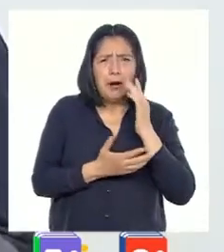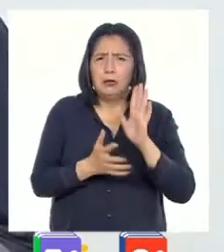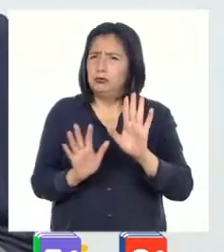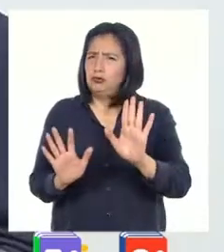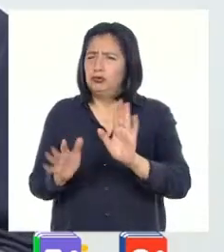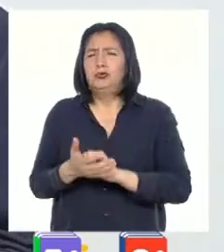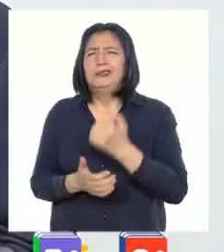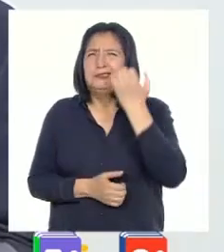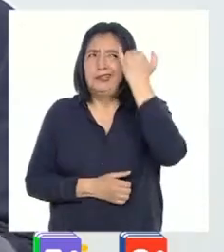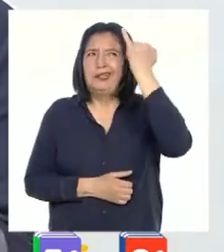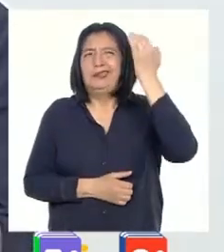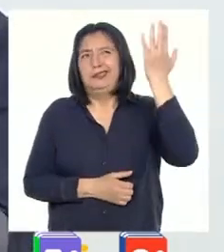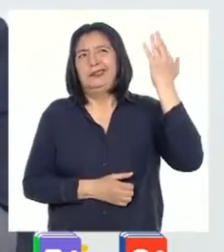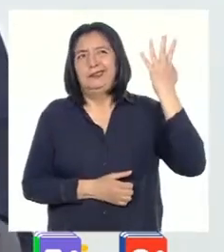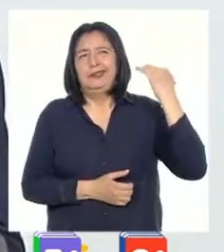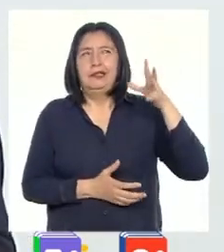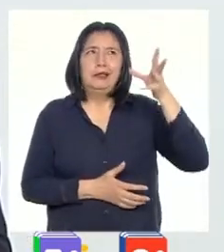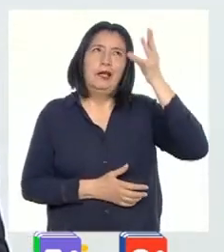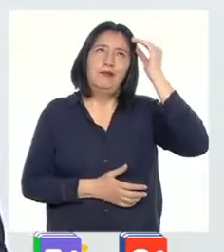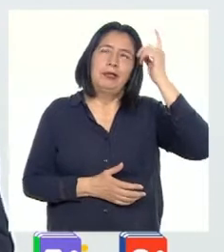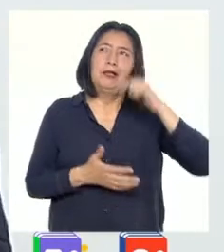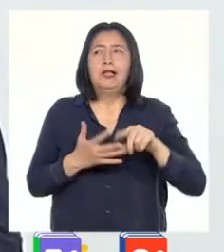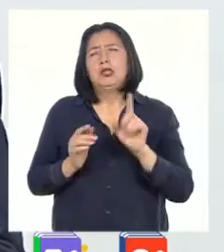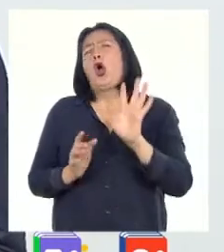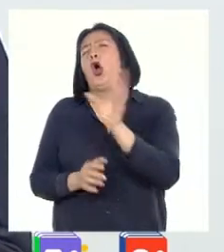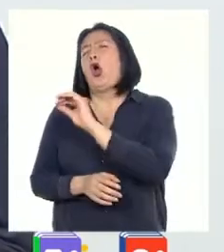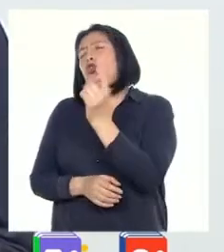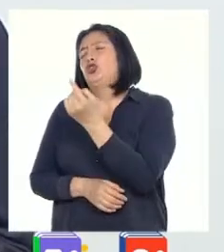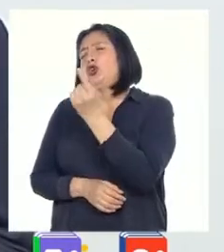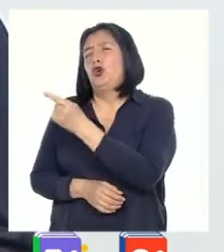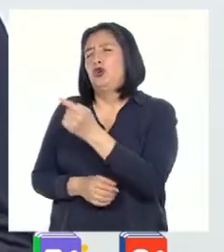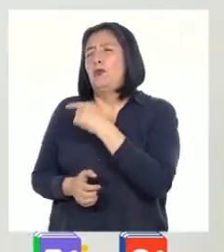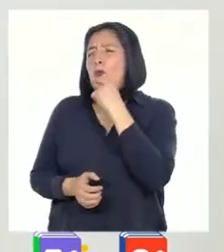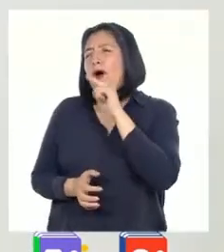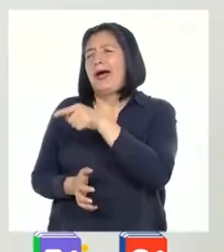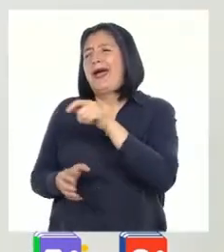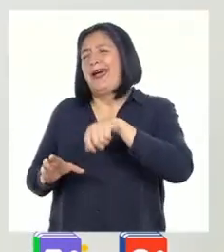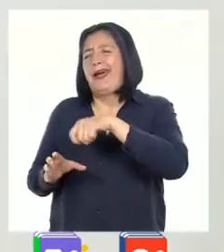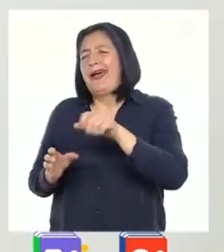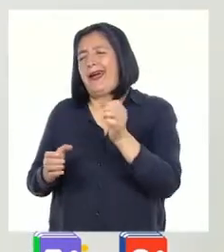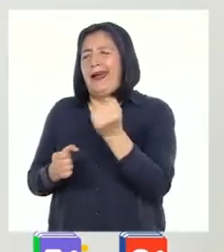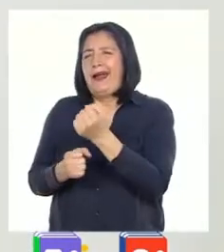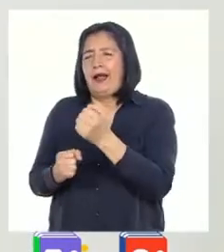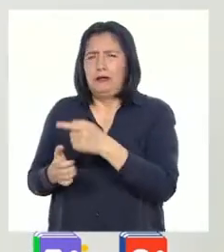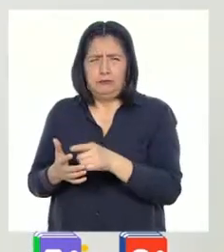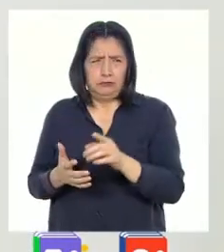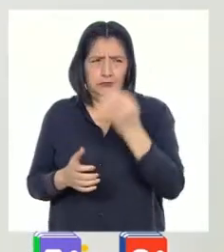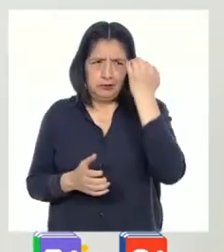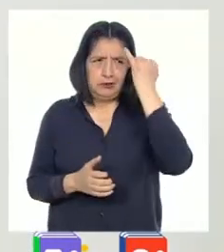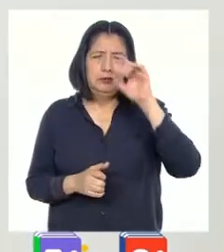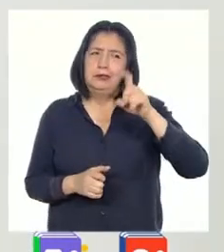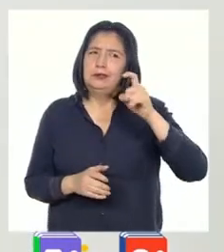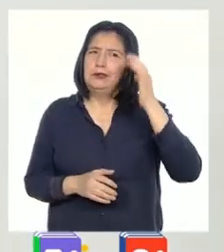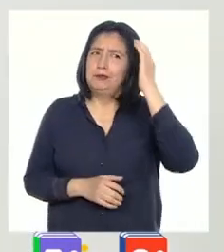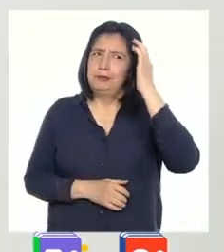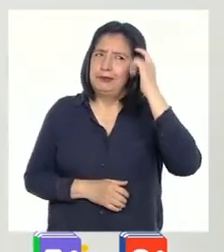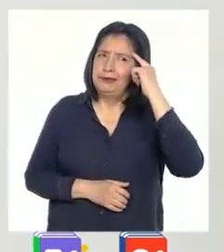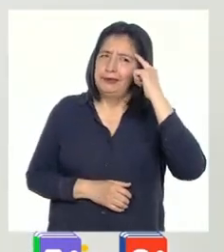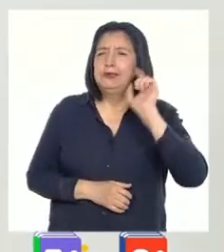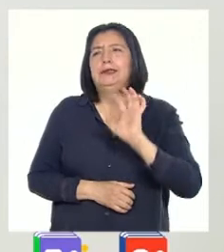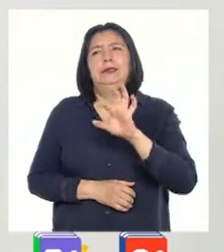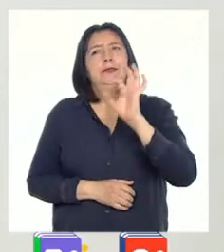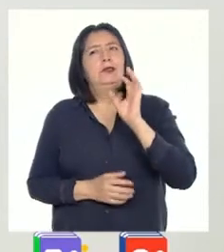Esa idea preconcebida de que todo lo de la casa le corresponde únicamente a las mujeres es una idea sobre la que debemos reflexionar e